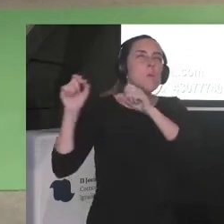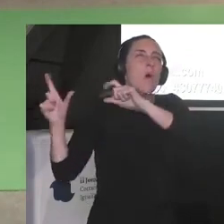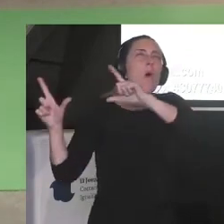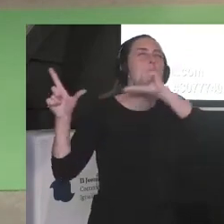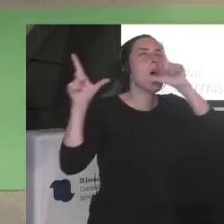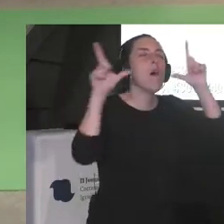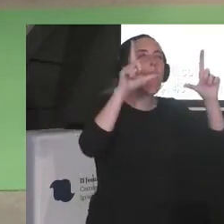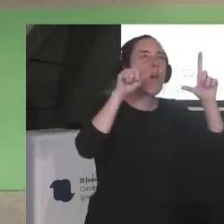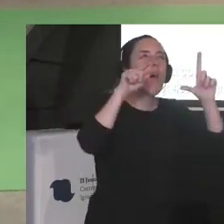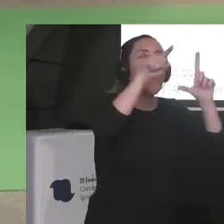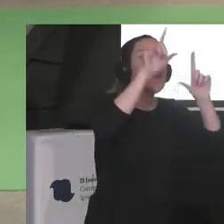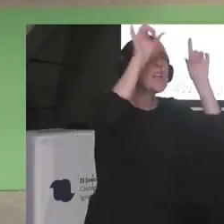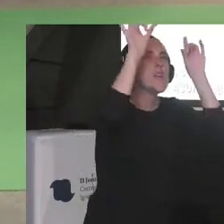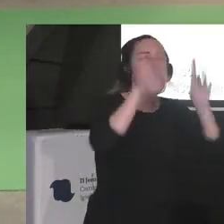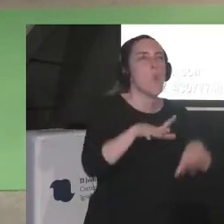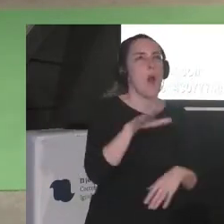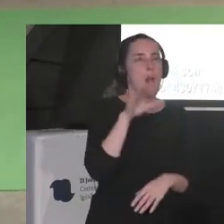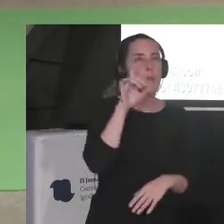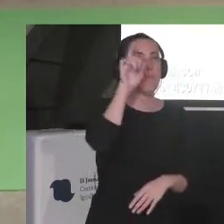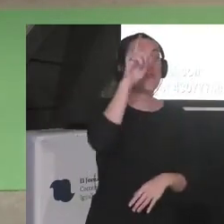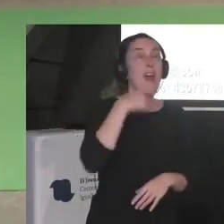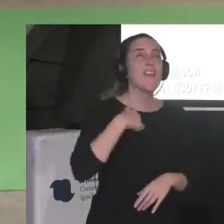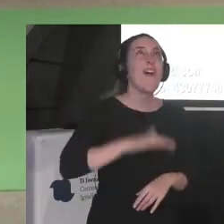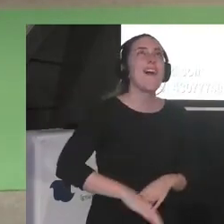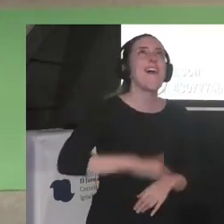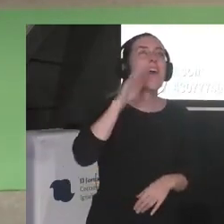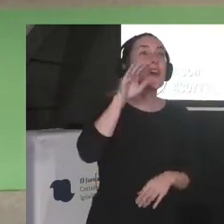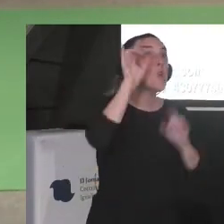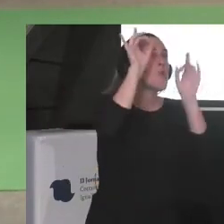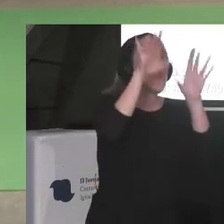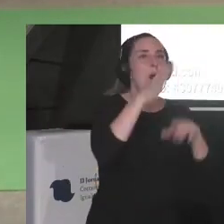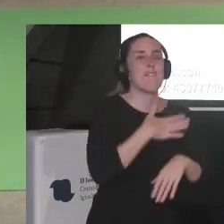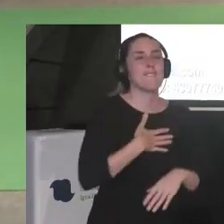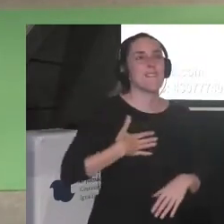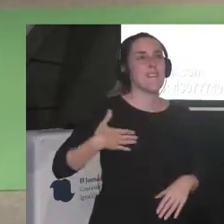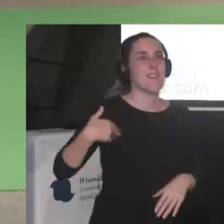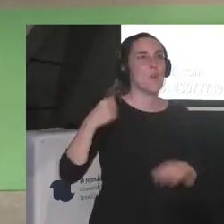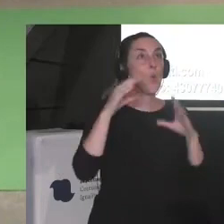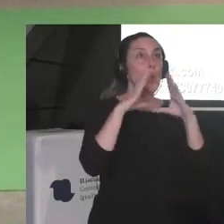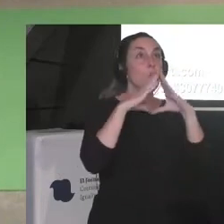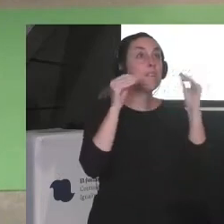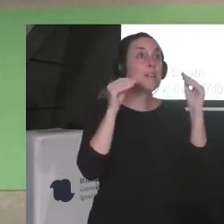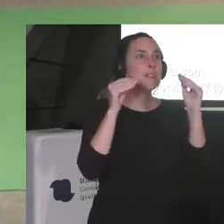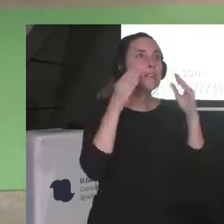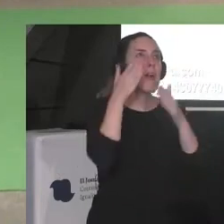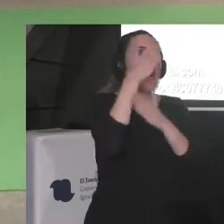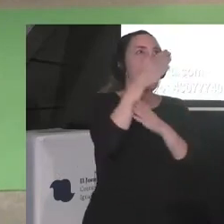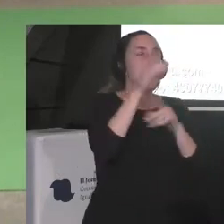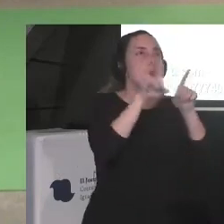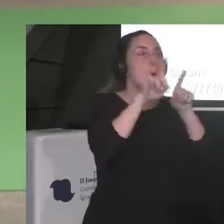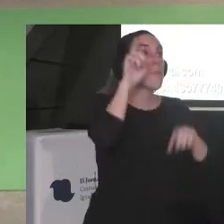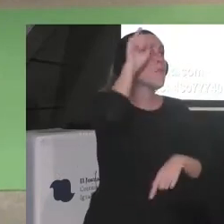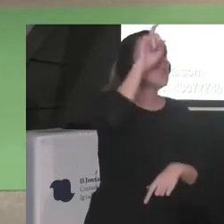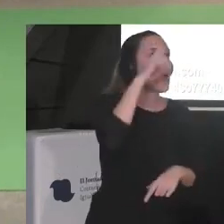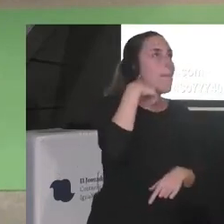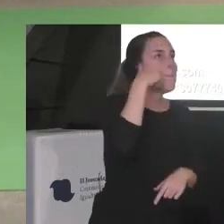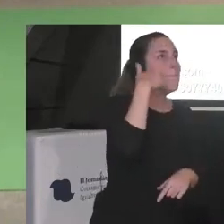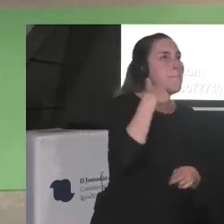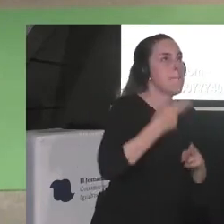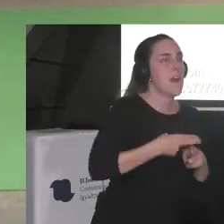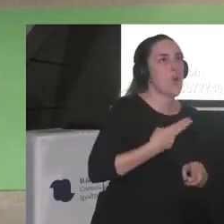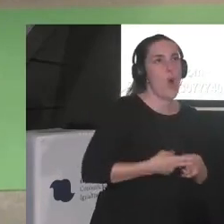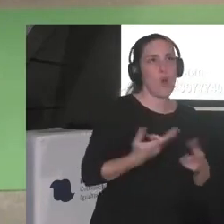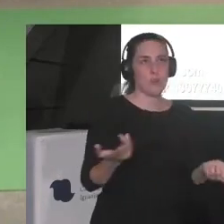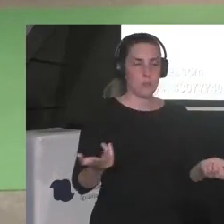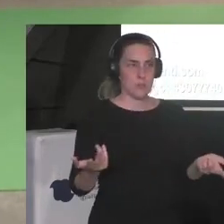quiero ser como esa profesora cuando crezca yo quiero ser voy a ir a la universidad para ser como esa profesora negra como esa profesora marrón como esa profesora